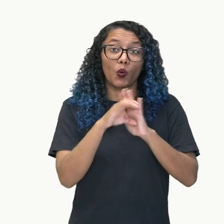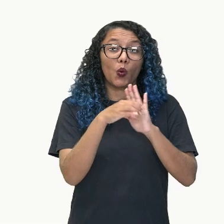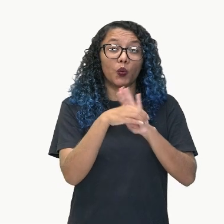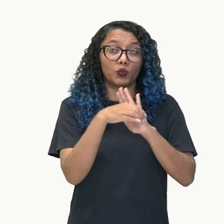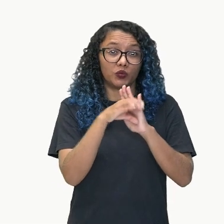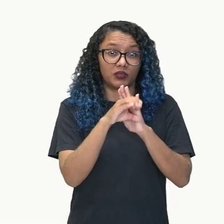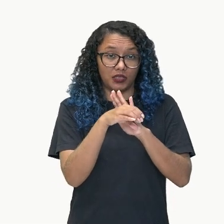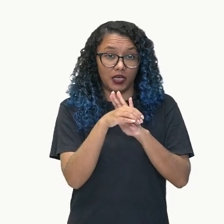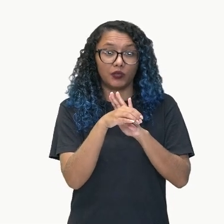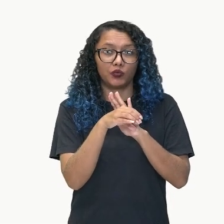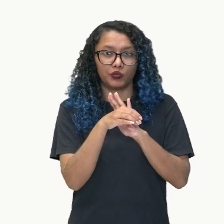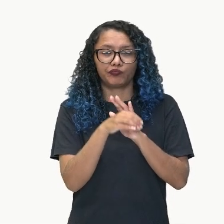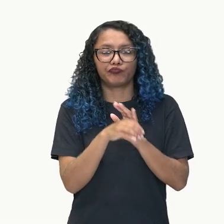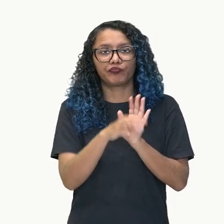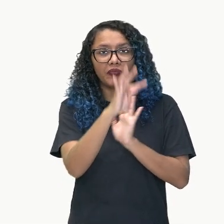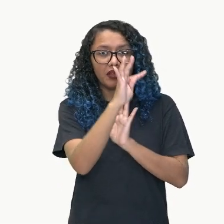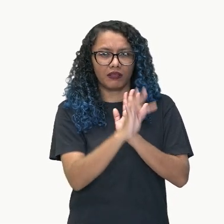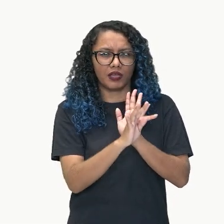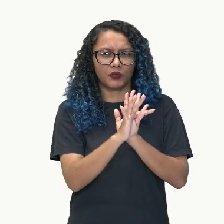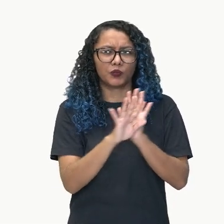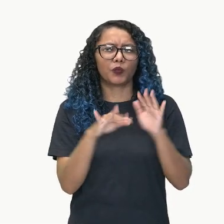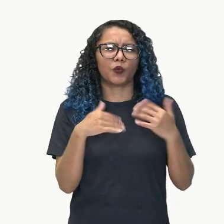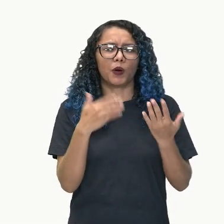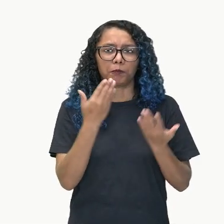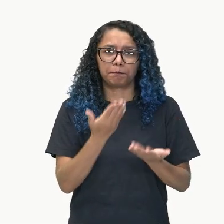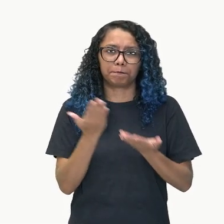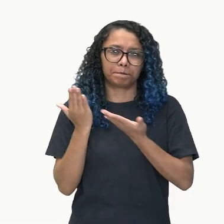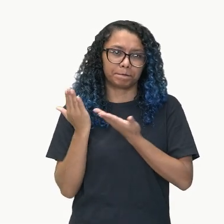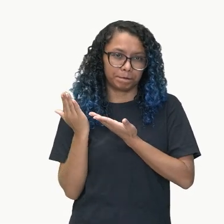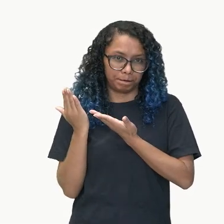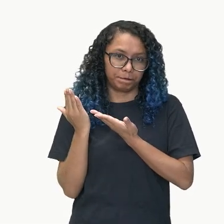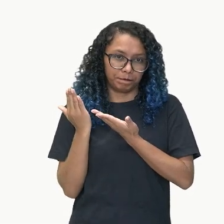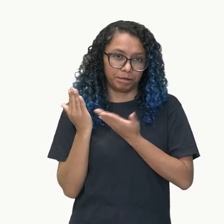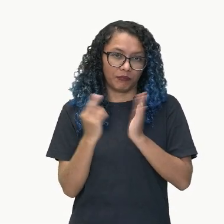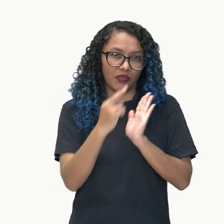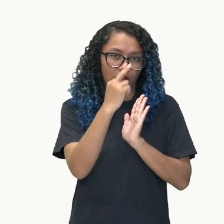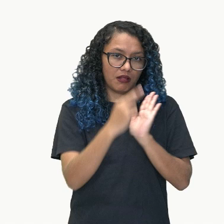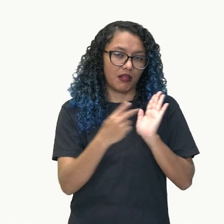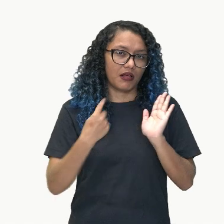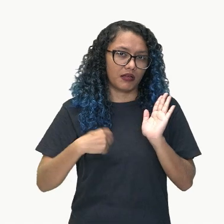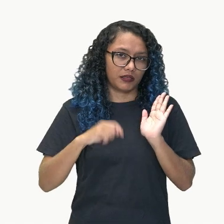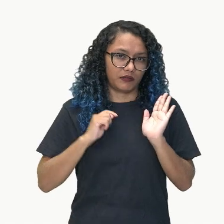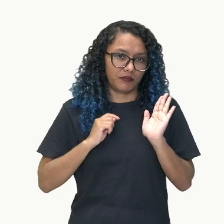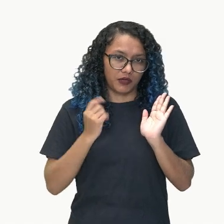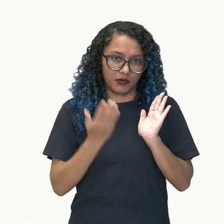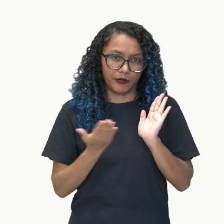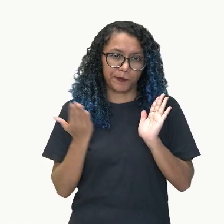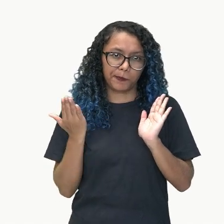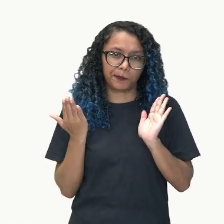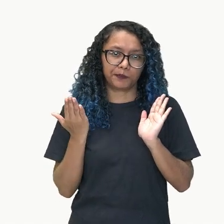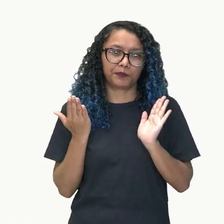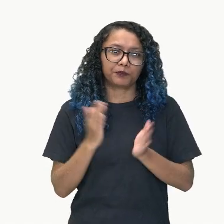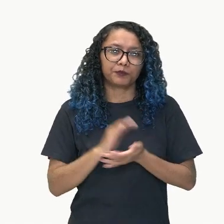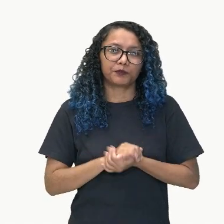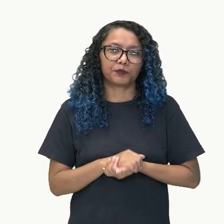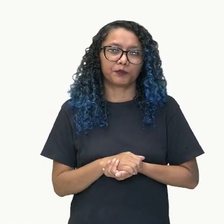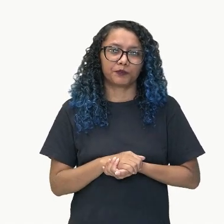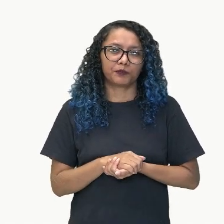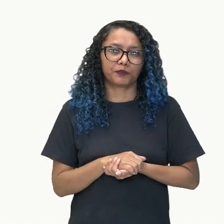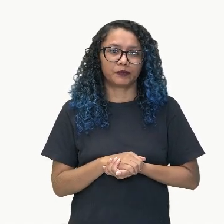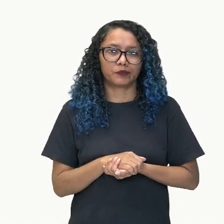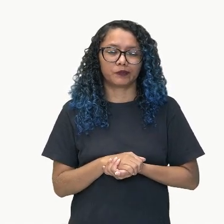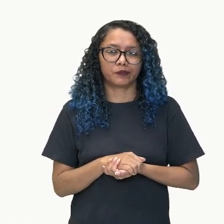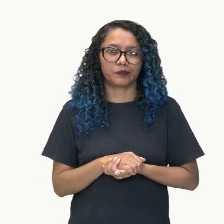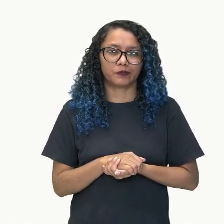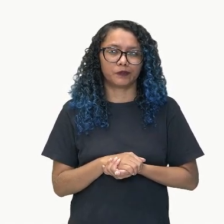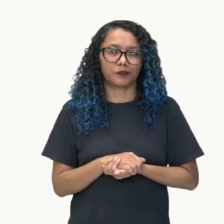resultado de la actividad verbal concreta de un emisor que actúa con